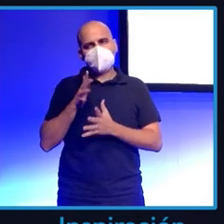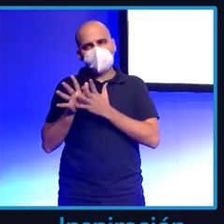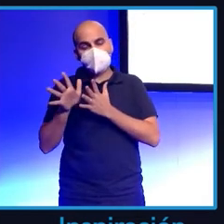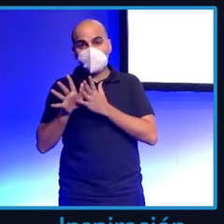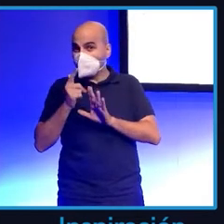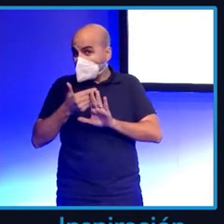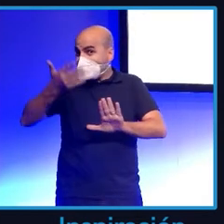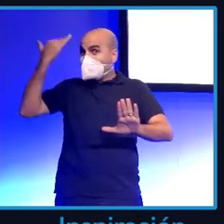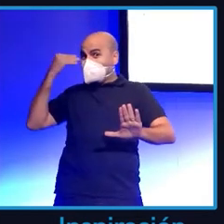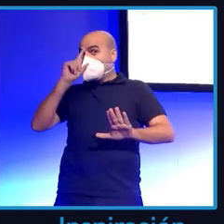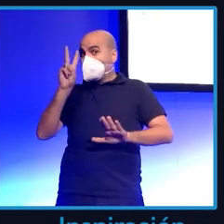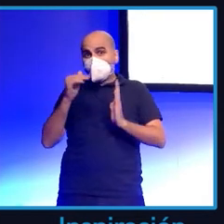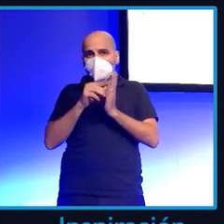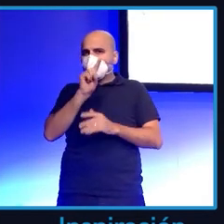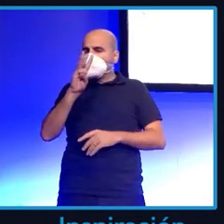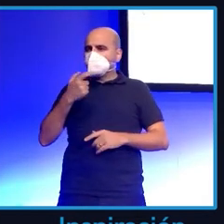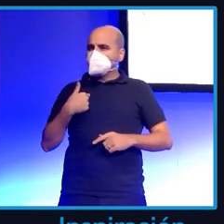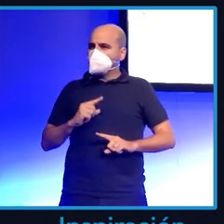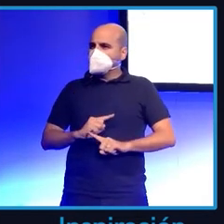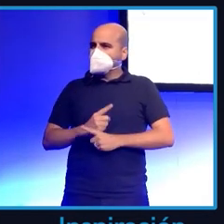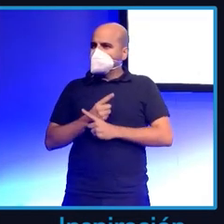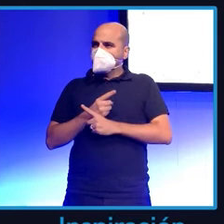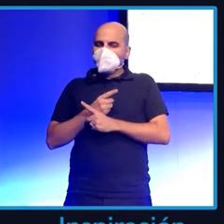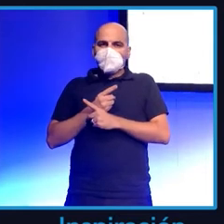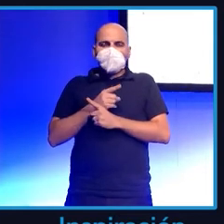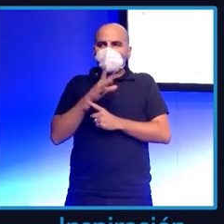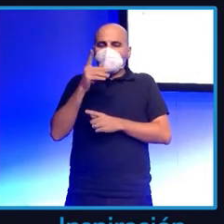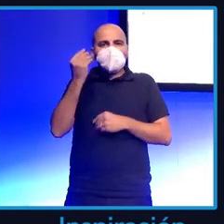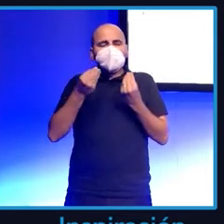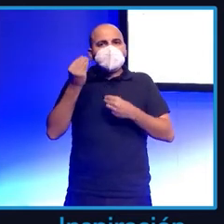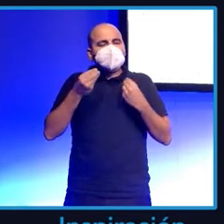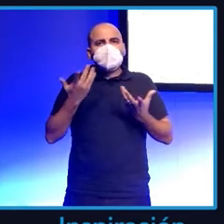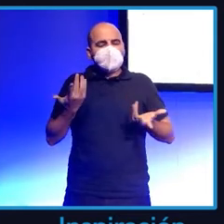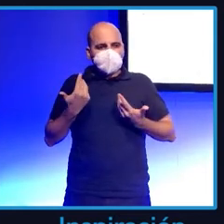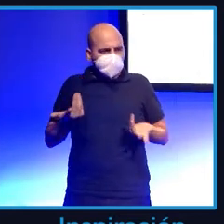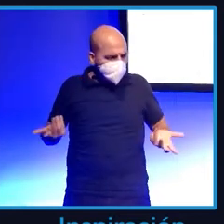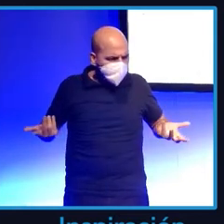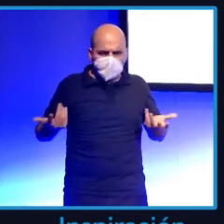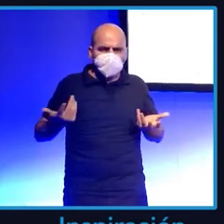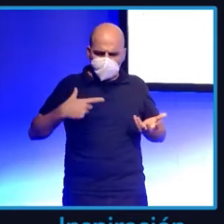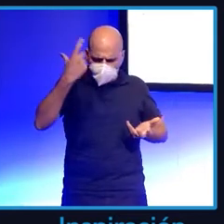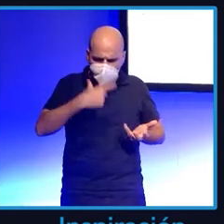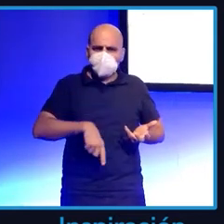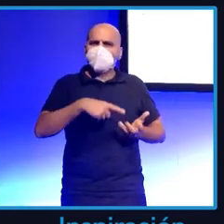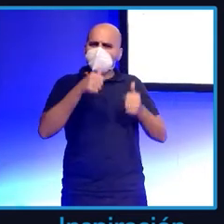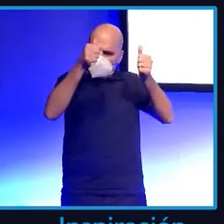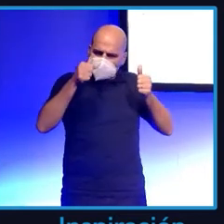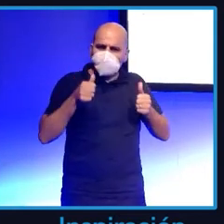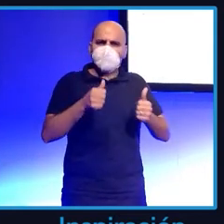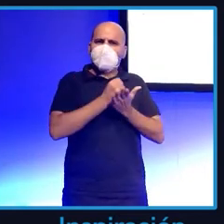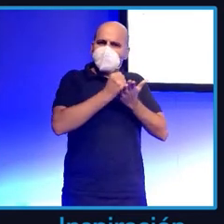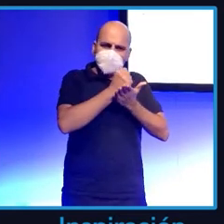muy nerviosa porque me di cuenta que cualquiera podía opinar más que una farmacéutica nutricionista